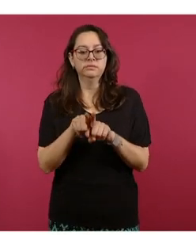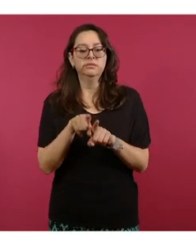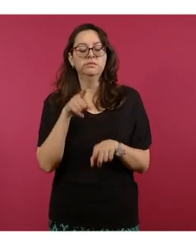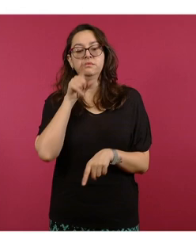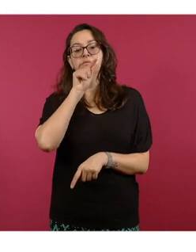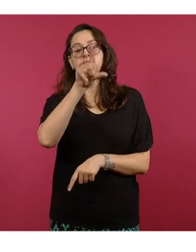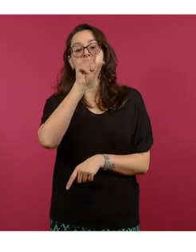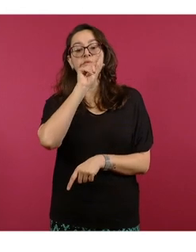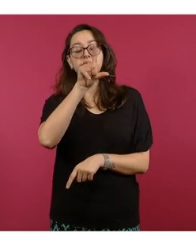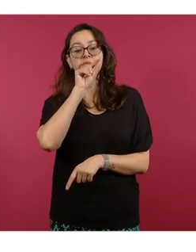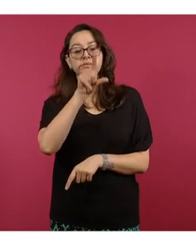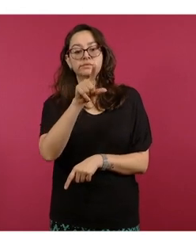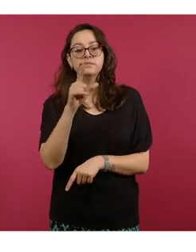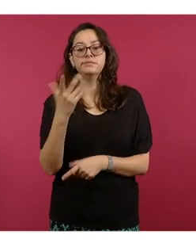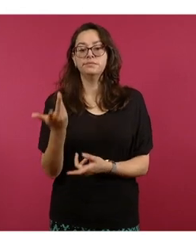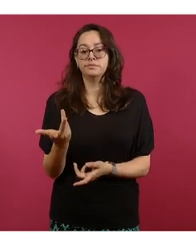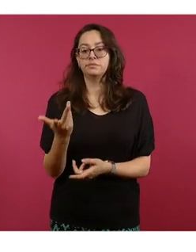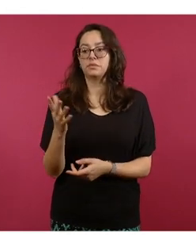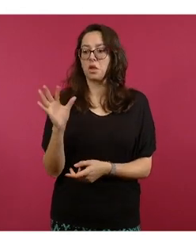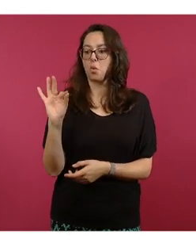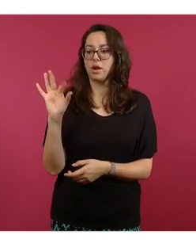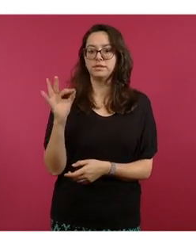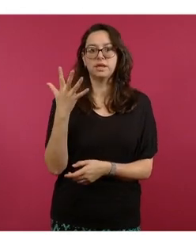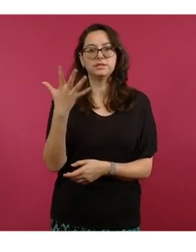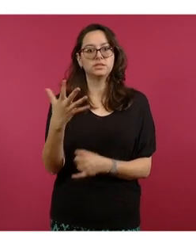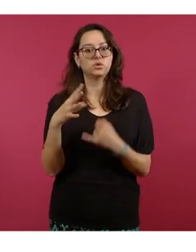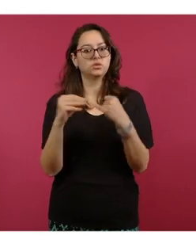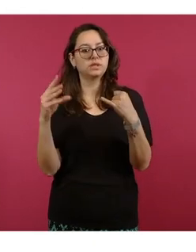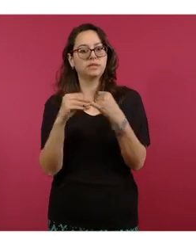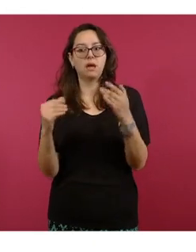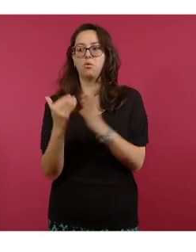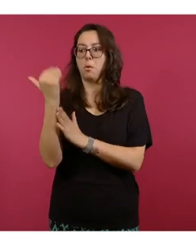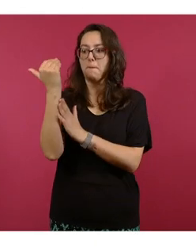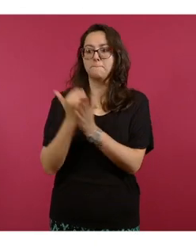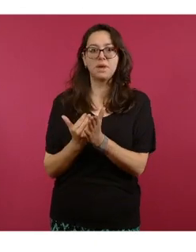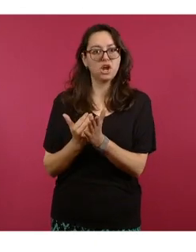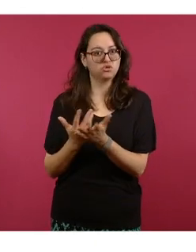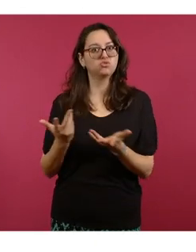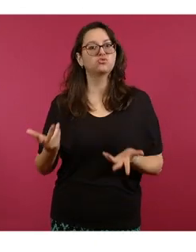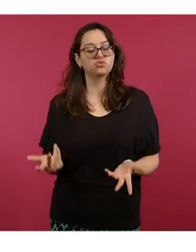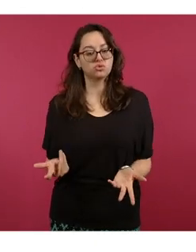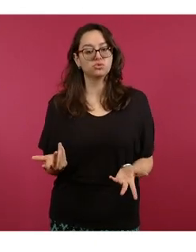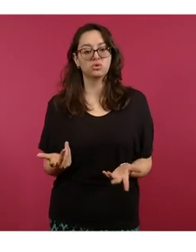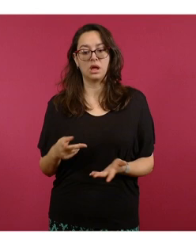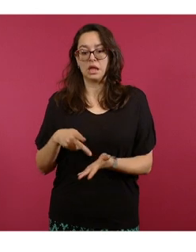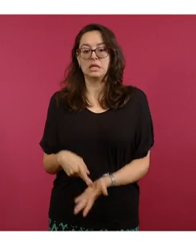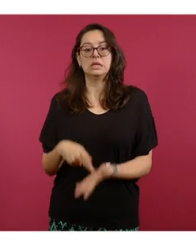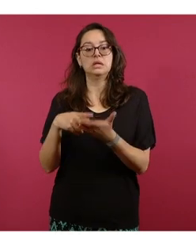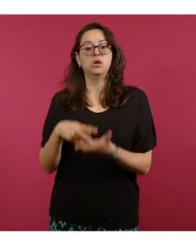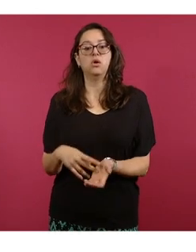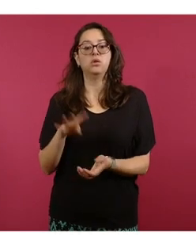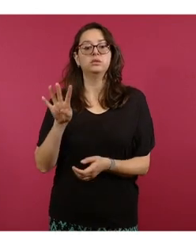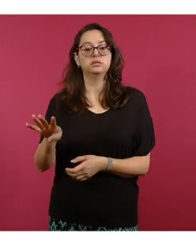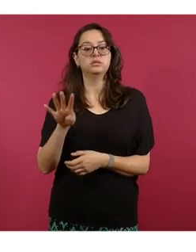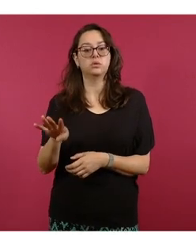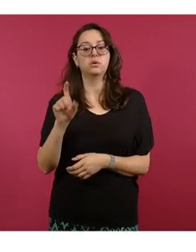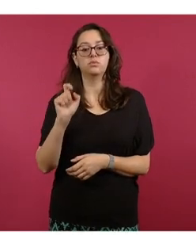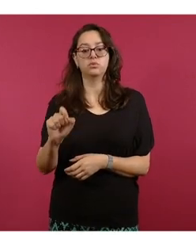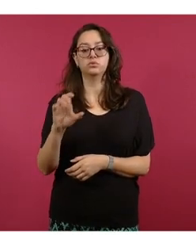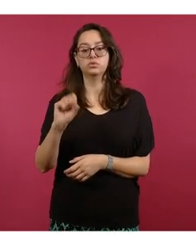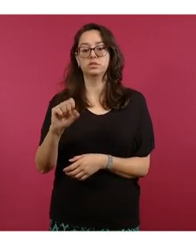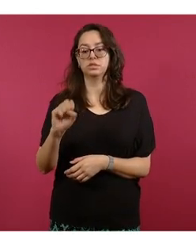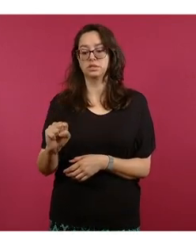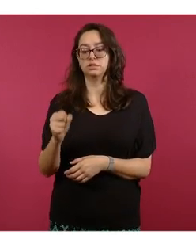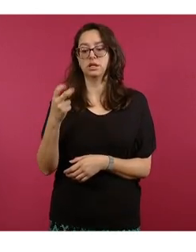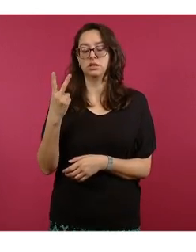Cocula, Jalisco, 45 centavos por debajo del máximo en su región, quien tuvo el kilo a 19 pesos con